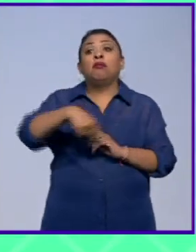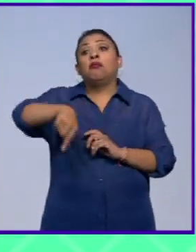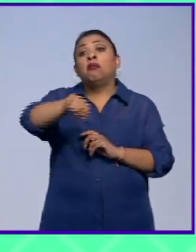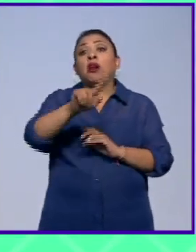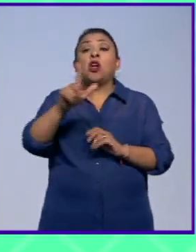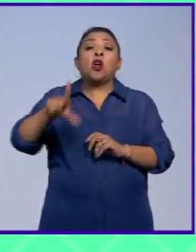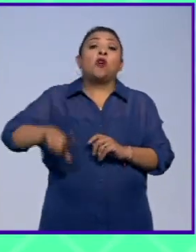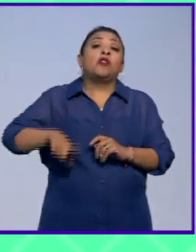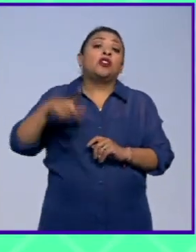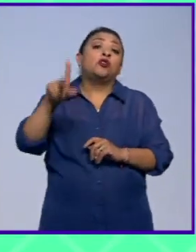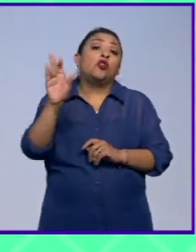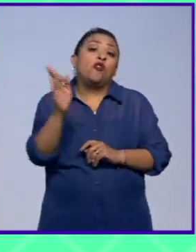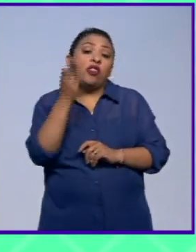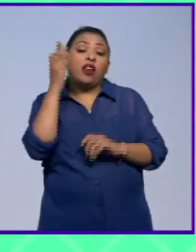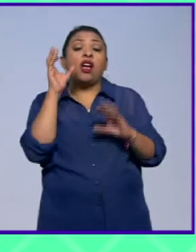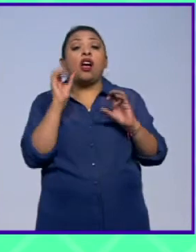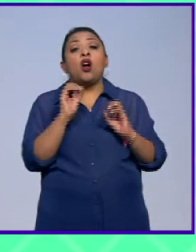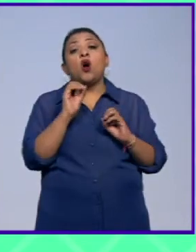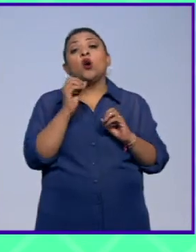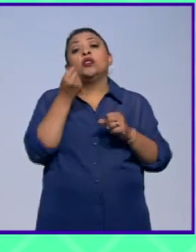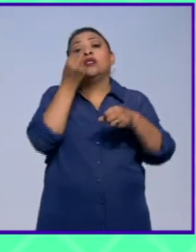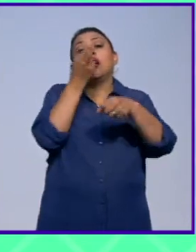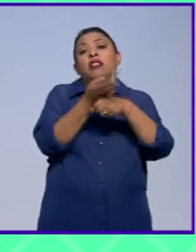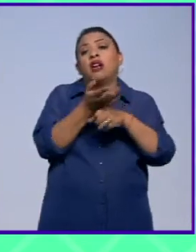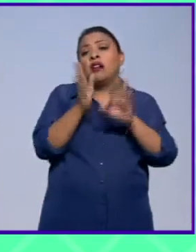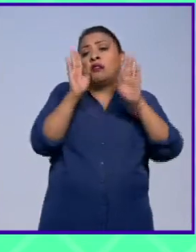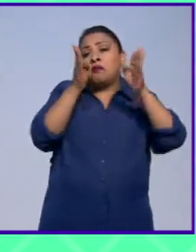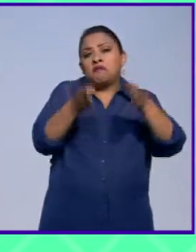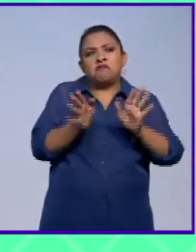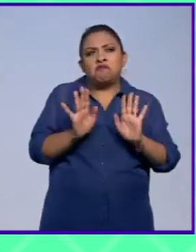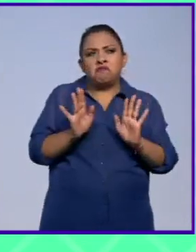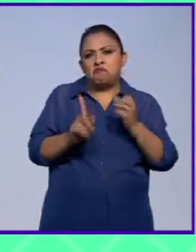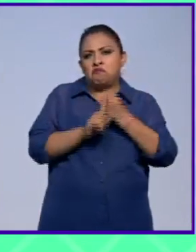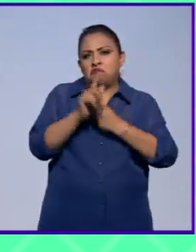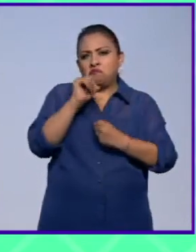del gobierno federal o de una secretaría en específico